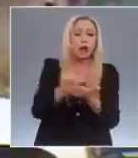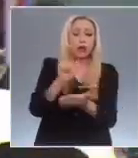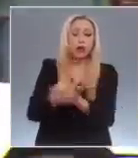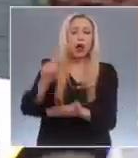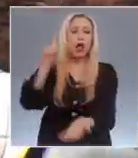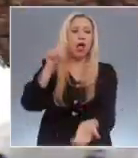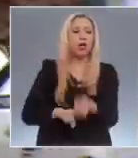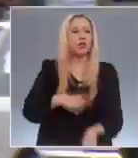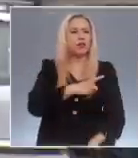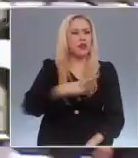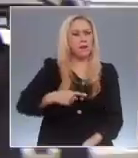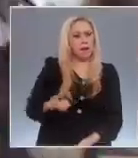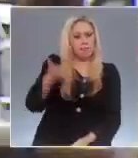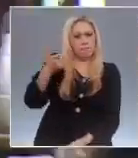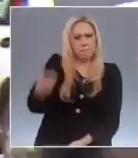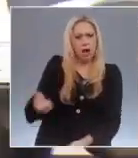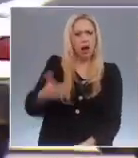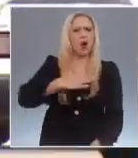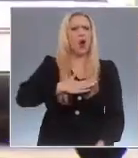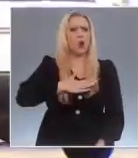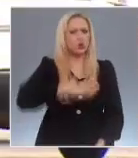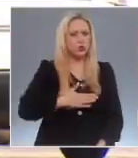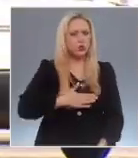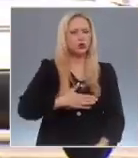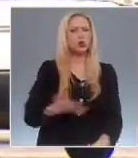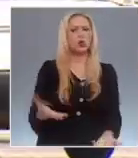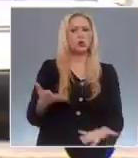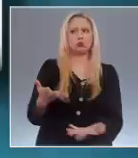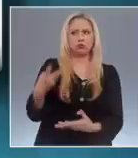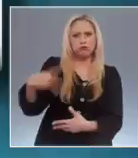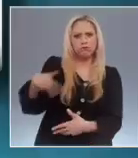sancionar todos los casos de explotación laboral.